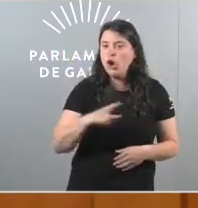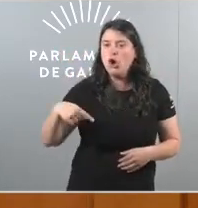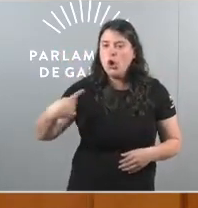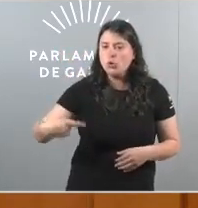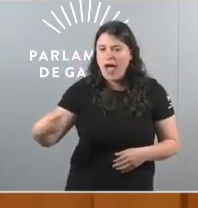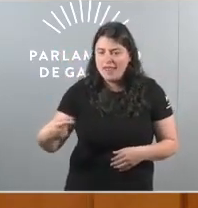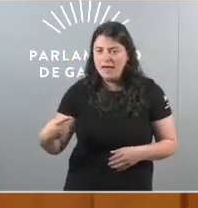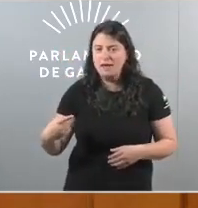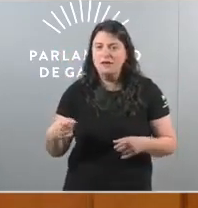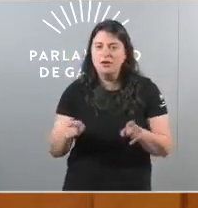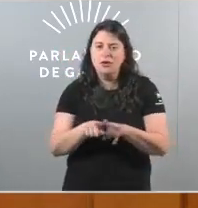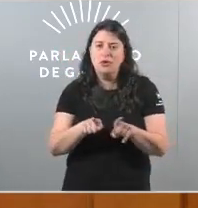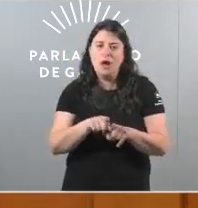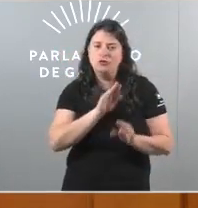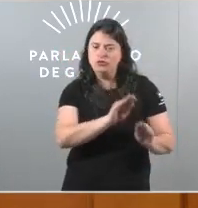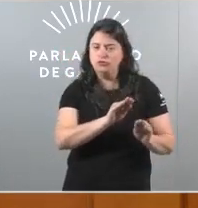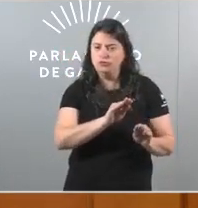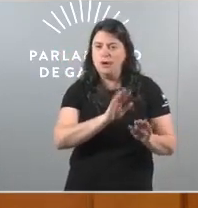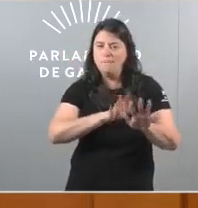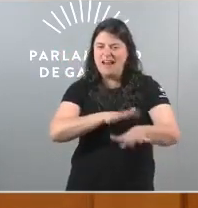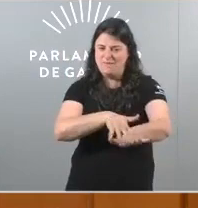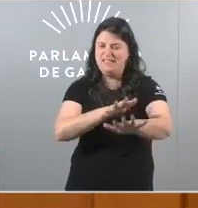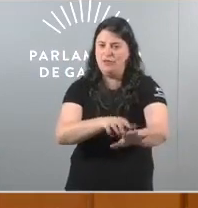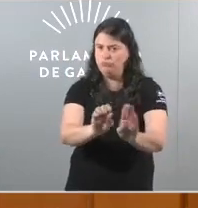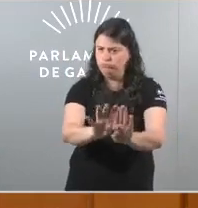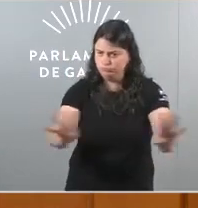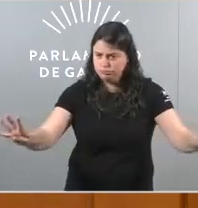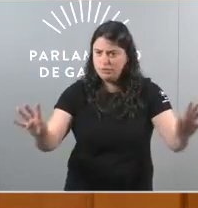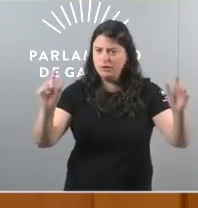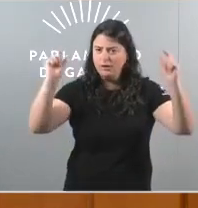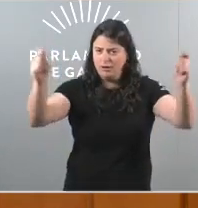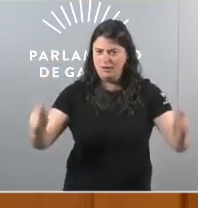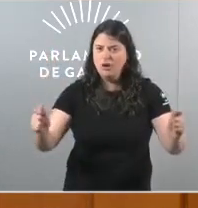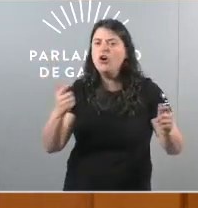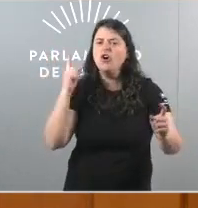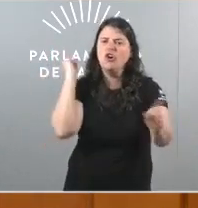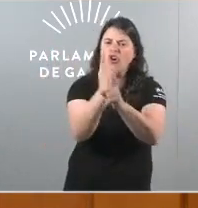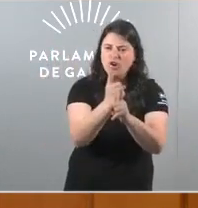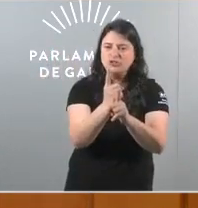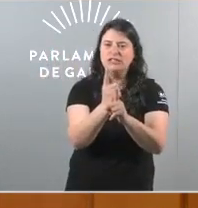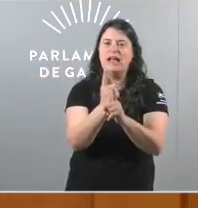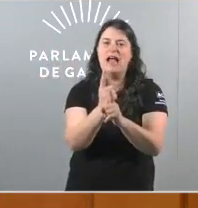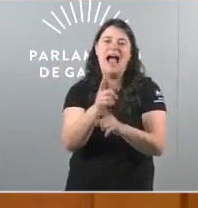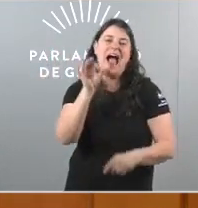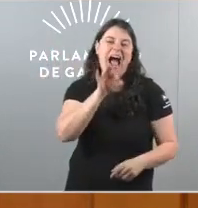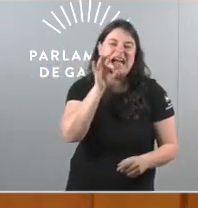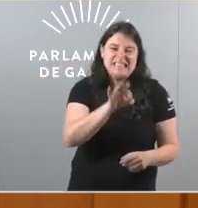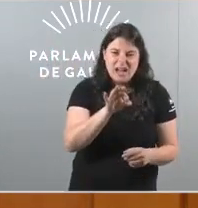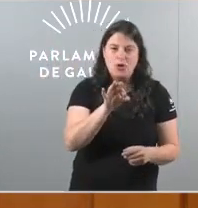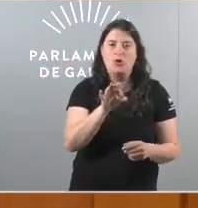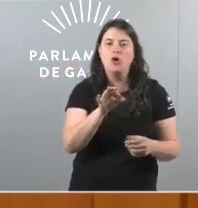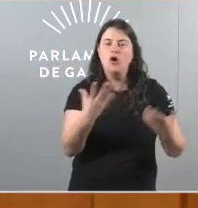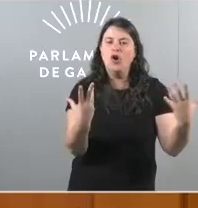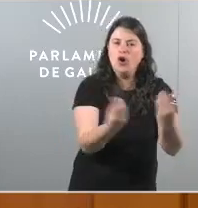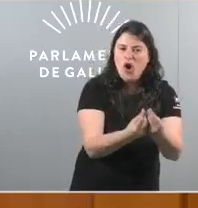indigna manifestación en primeira fila, por certo, en contra do galego de ganchete cos colectivos máis